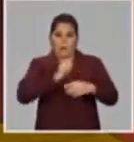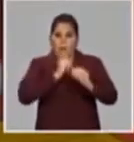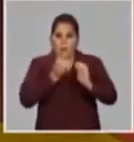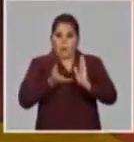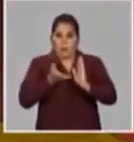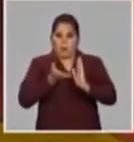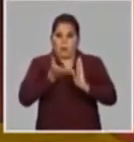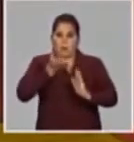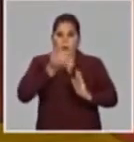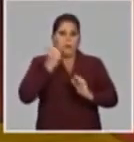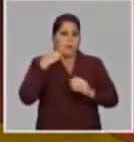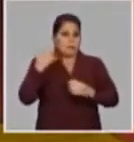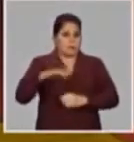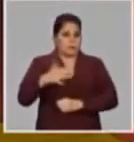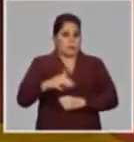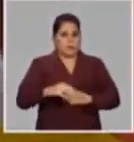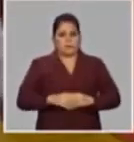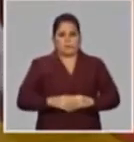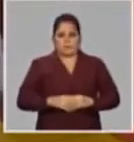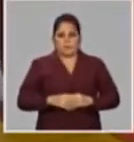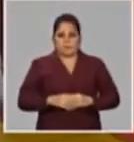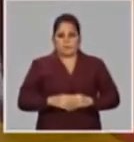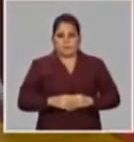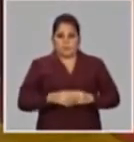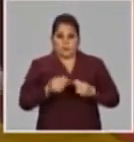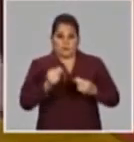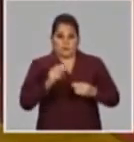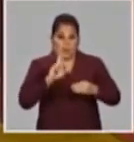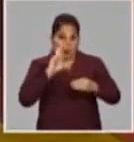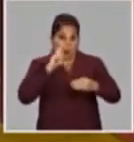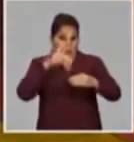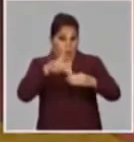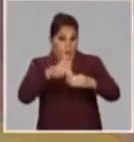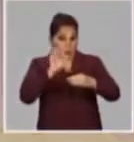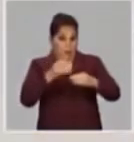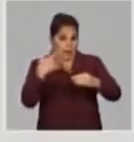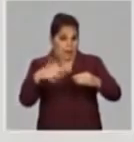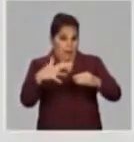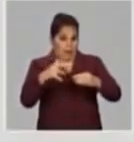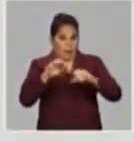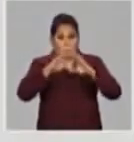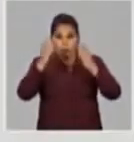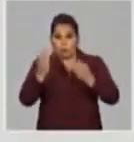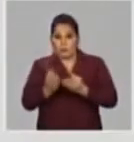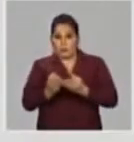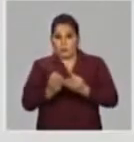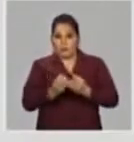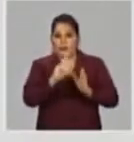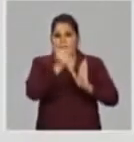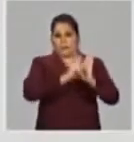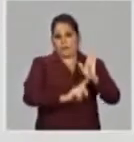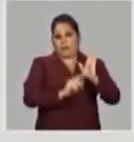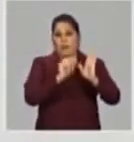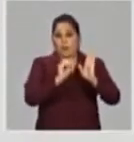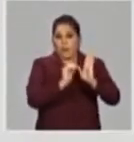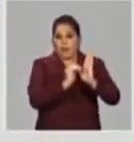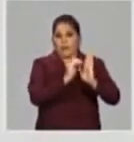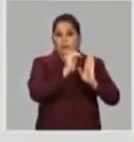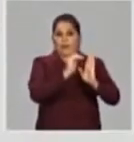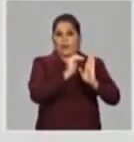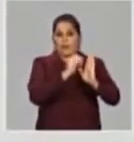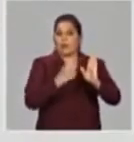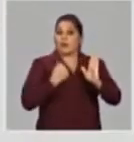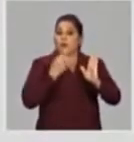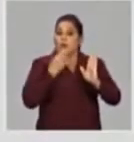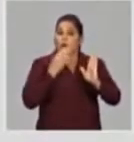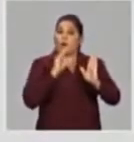a seguir subiendo, el costo de la tarifa eléctrica puede subir, y lo que puedo